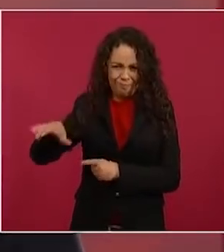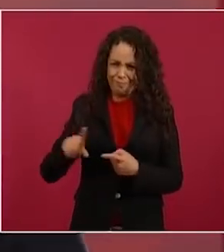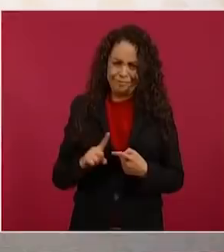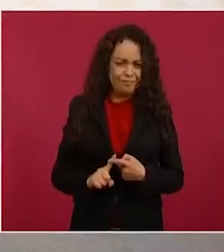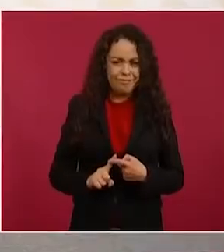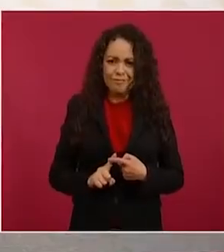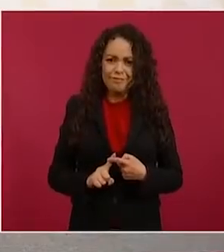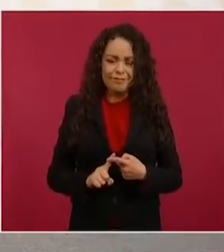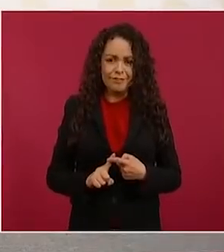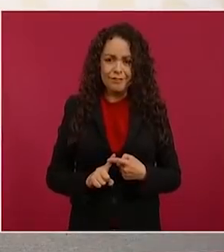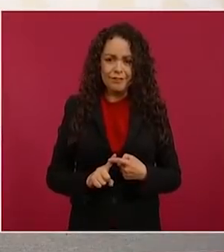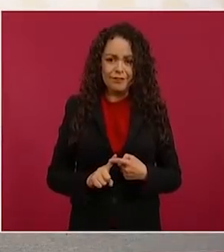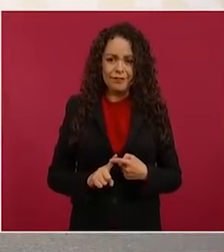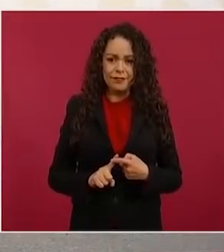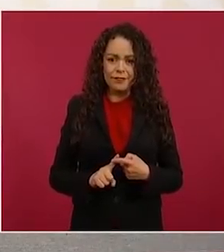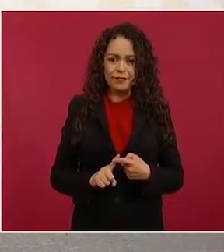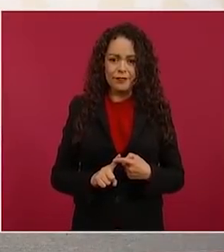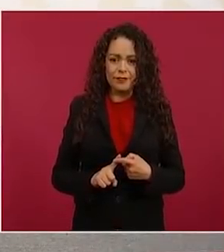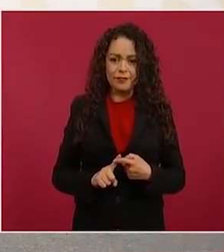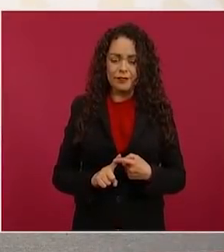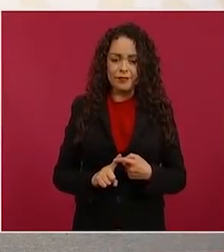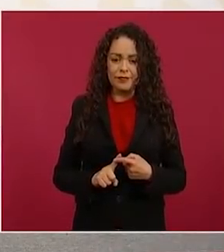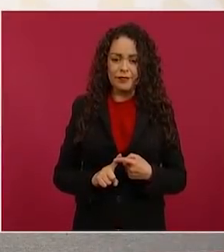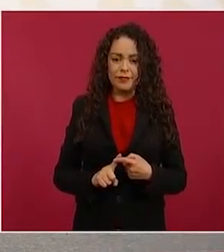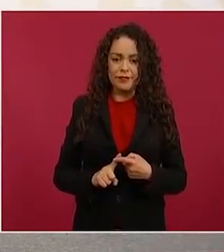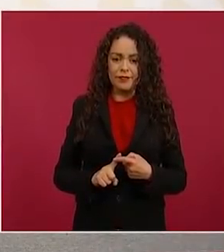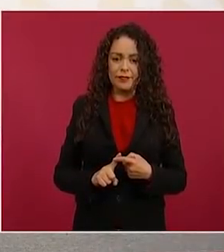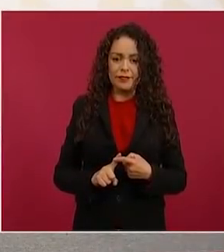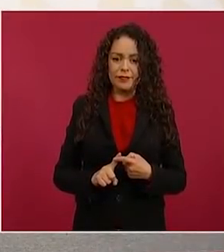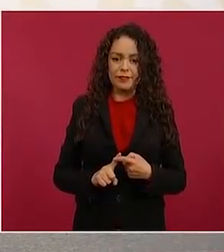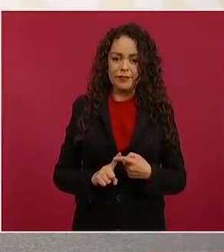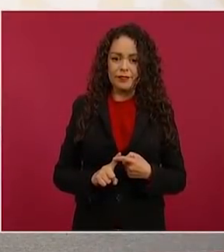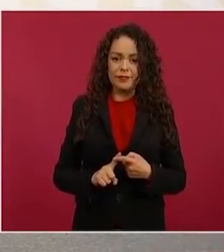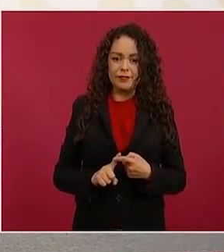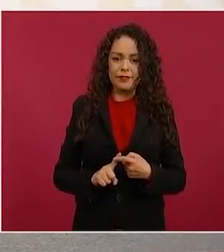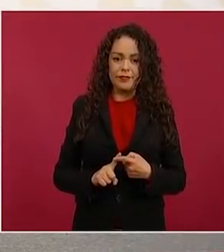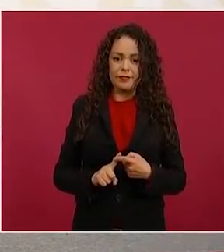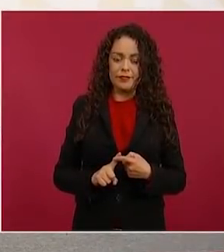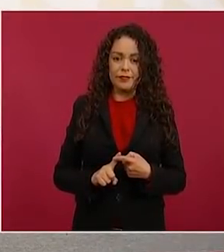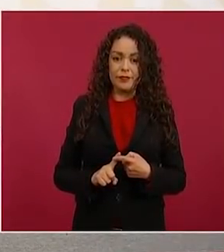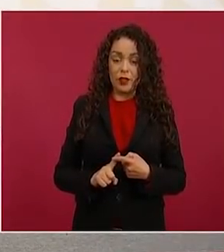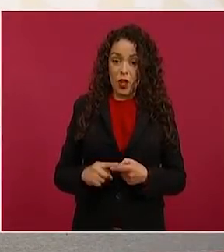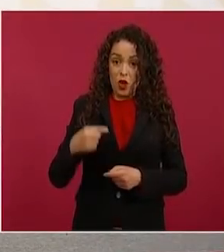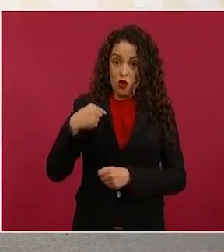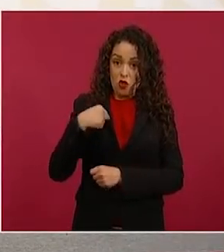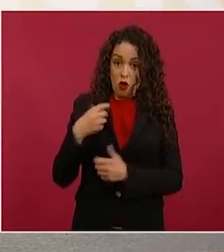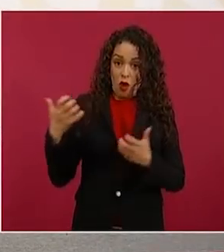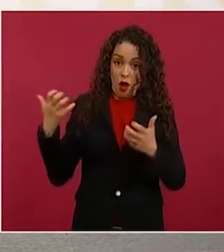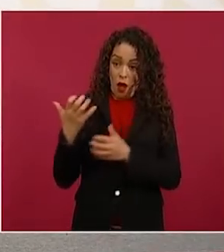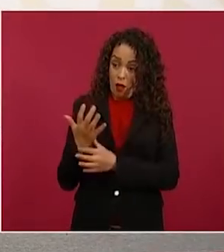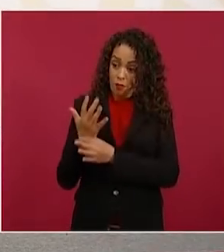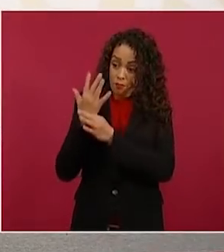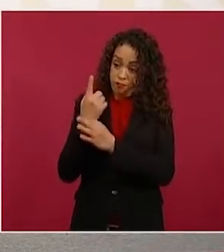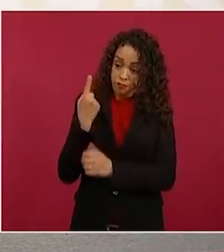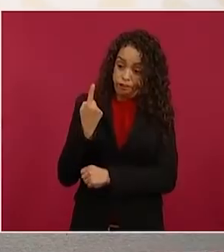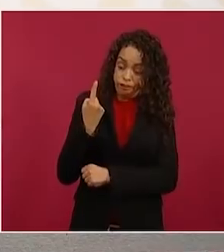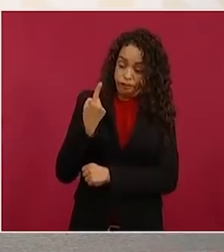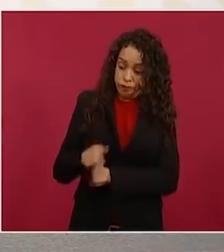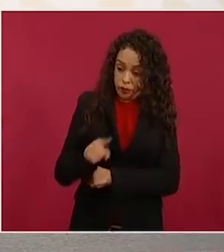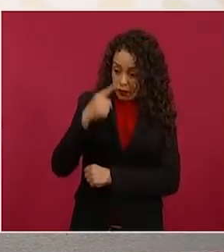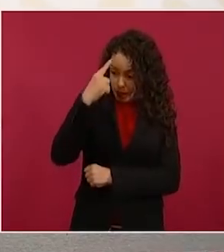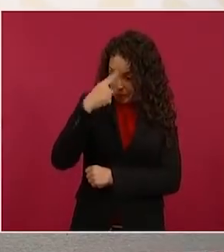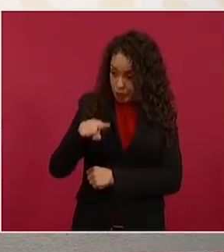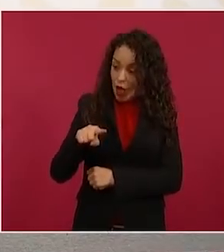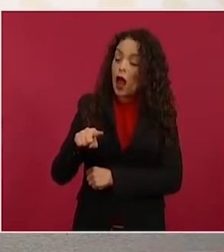doy instrucciones para que se le dé